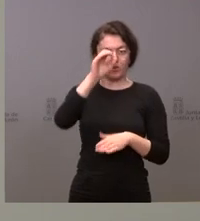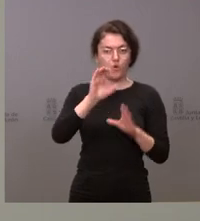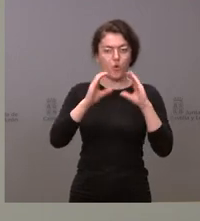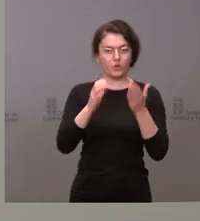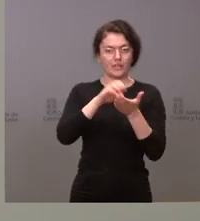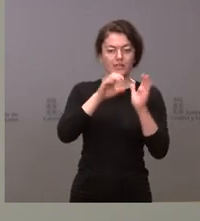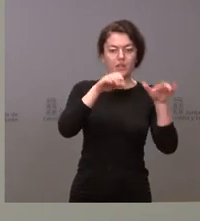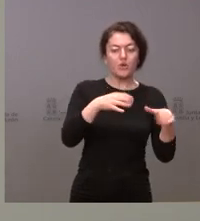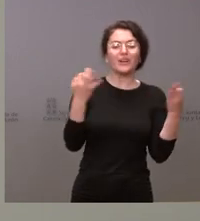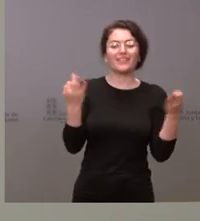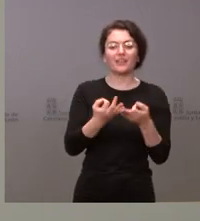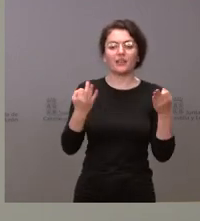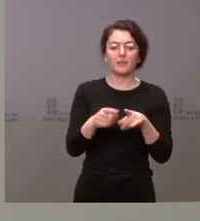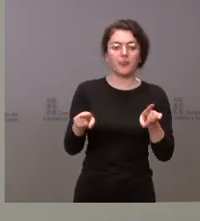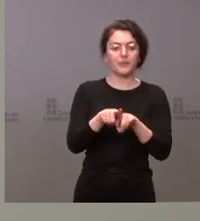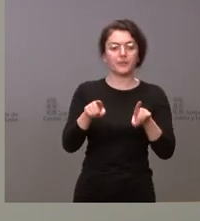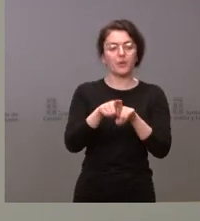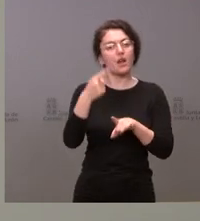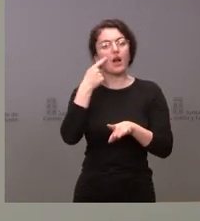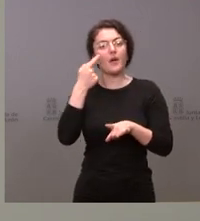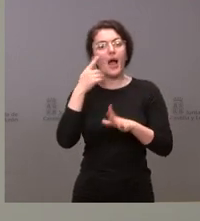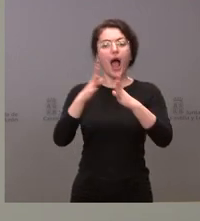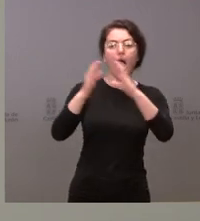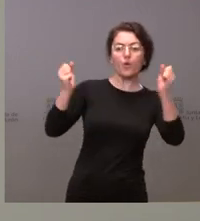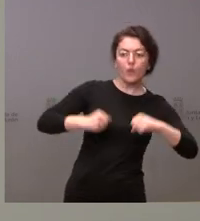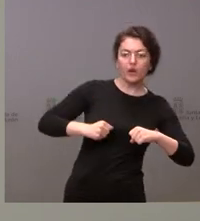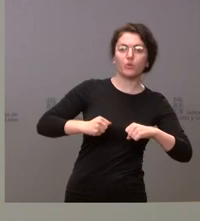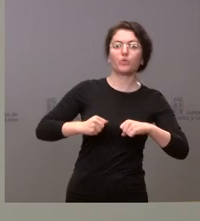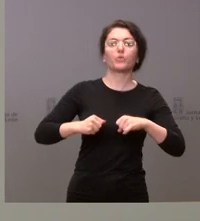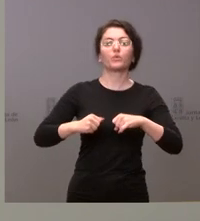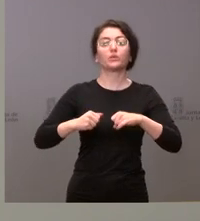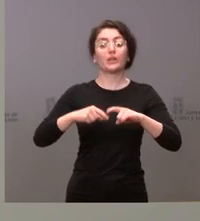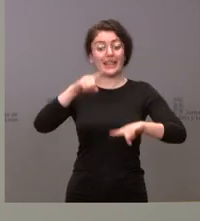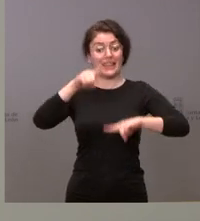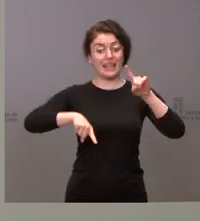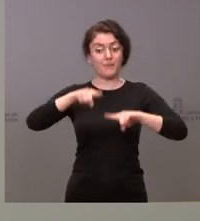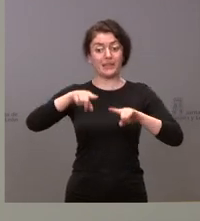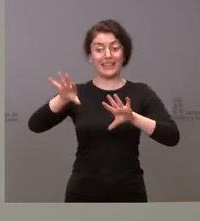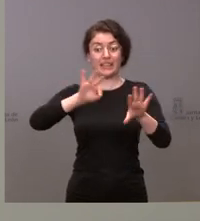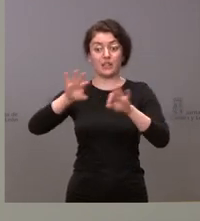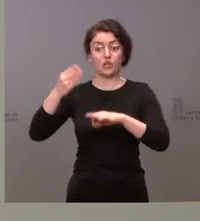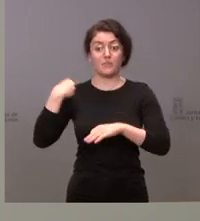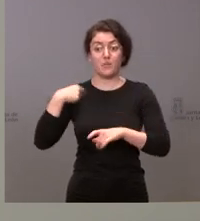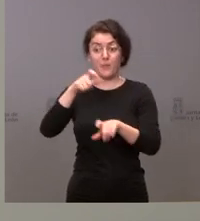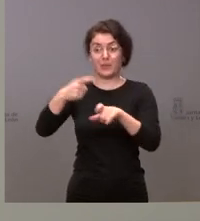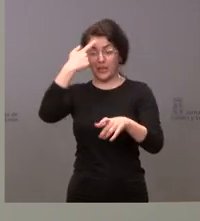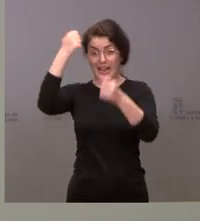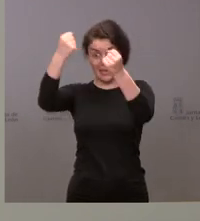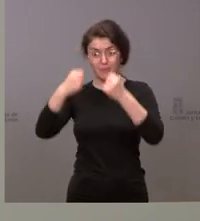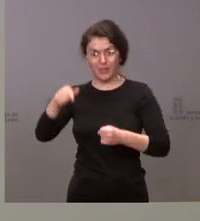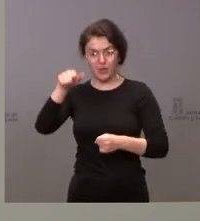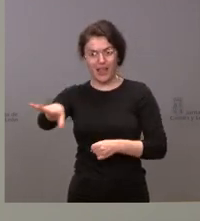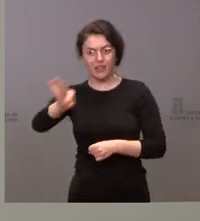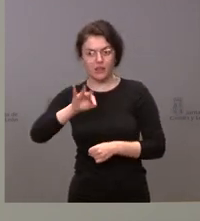buscar siempre el acuerdo y el consenso, siempre en torno a las decisiones que pudieran tomar los expertos en la materia y, por tanto,